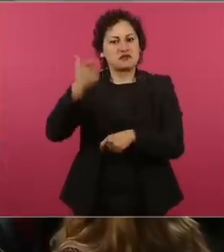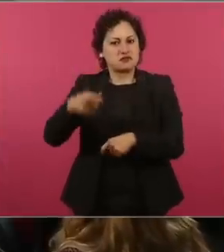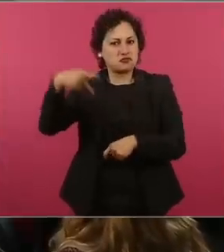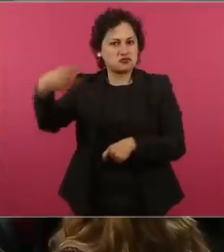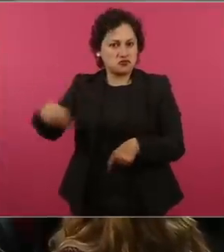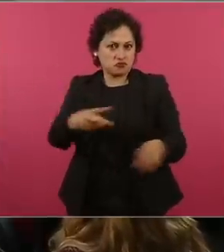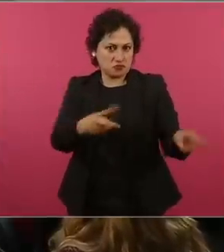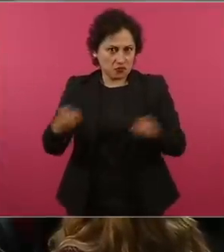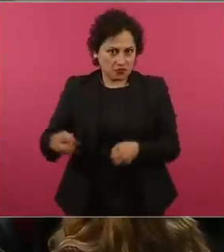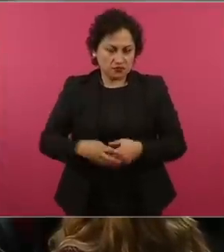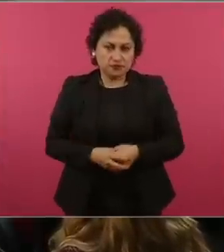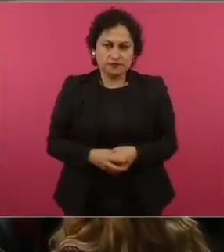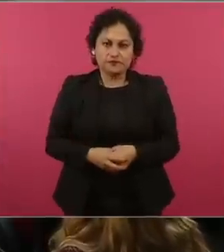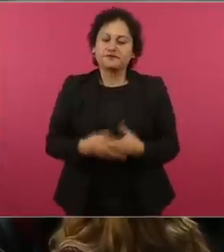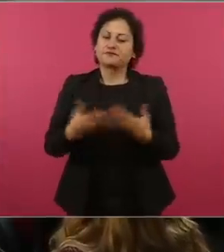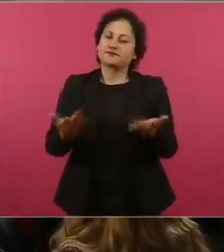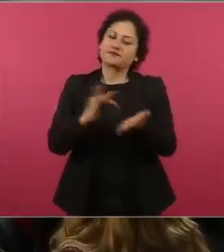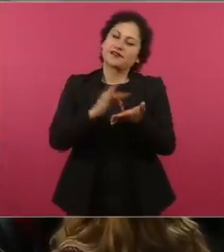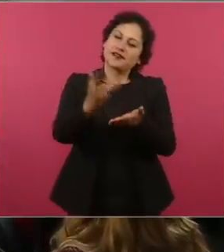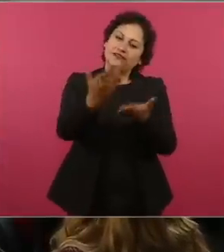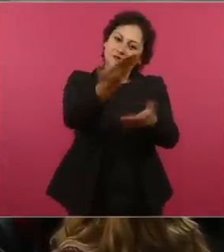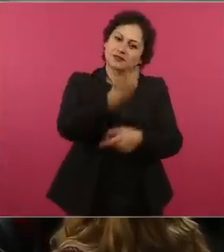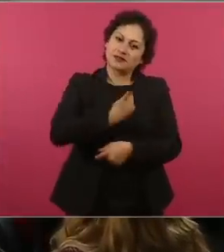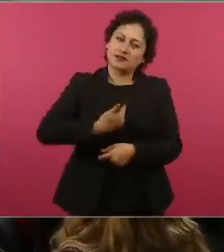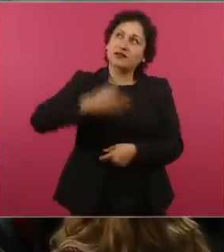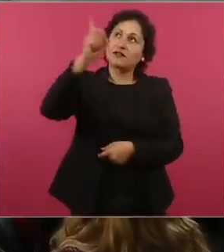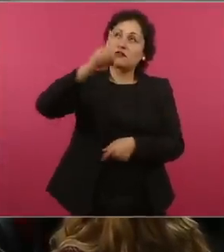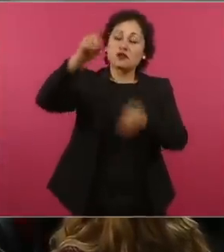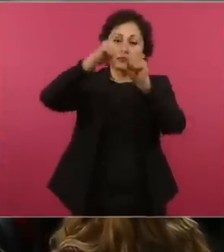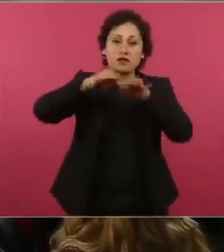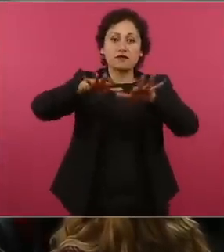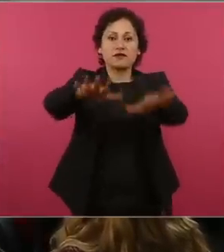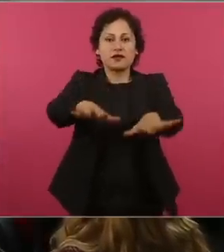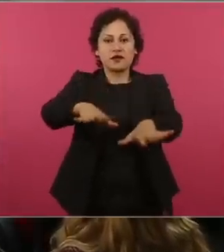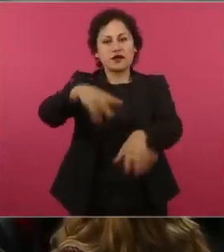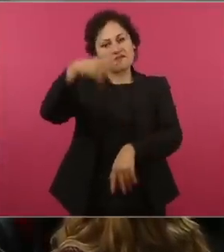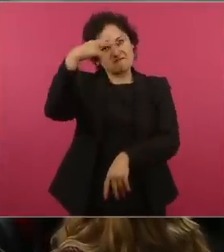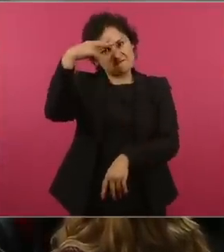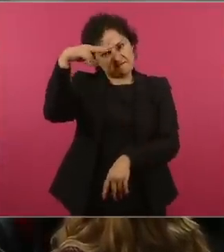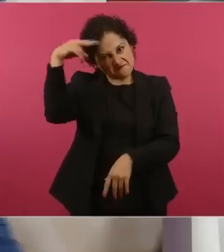Dios lo bendiga. Y viva México. Muchas gracias. Gracias.